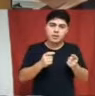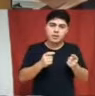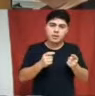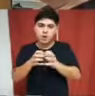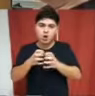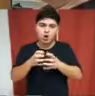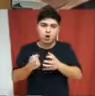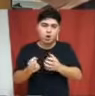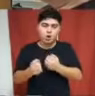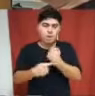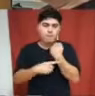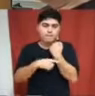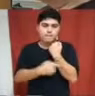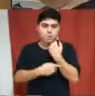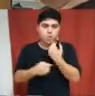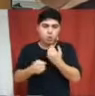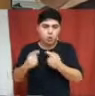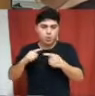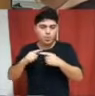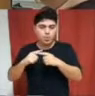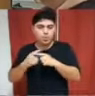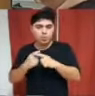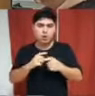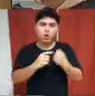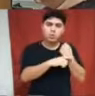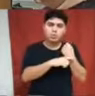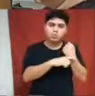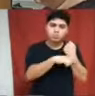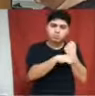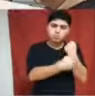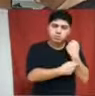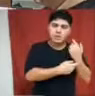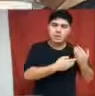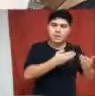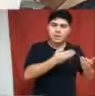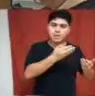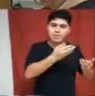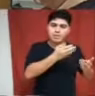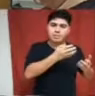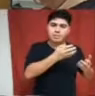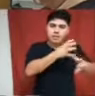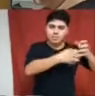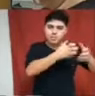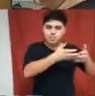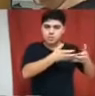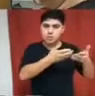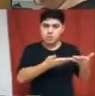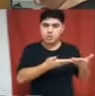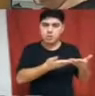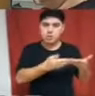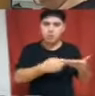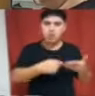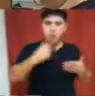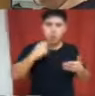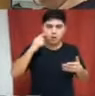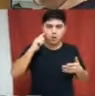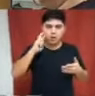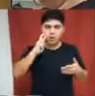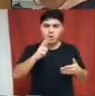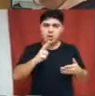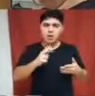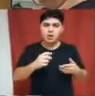ciudad que lleva a que hagamos oídos sordos a las denuncias y